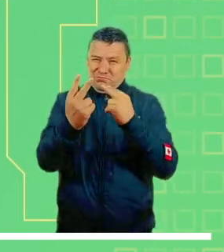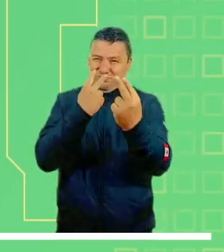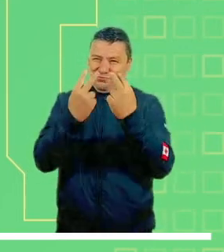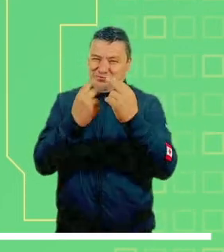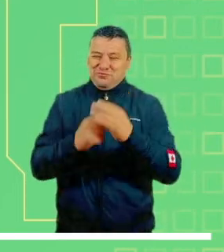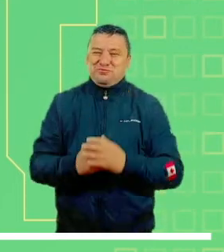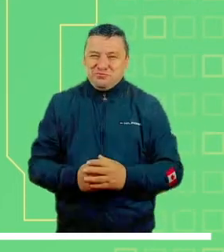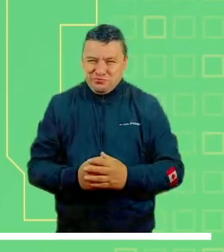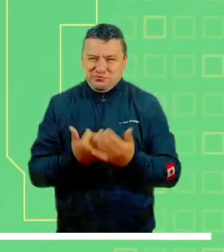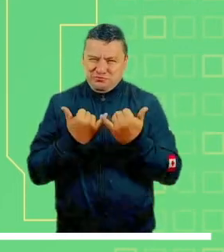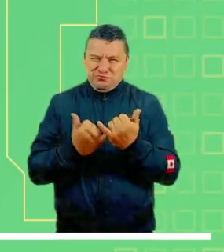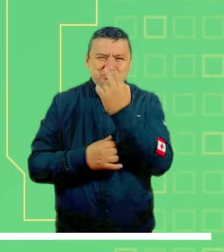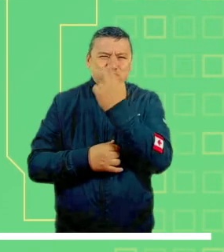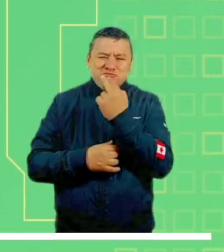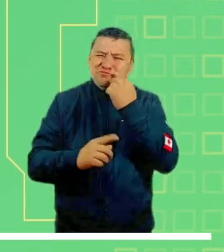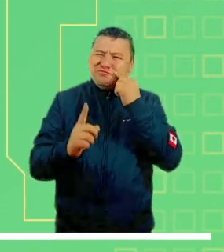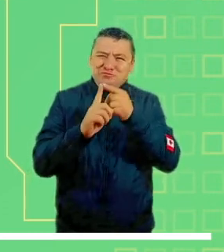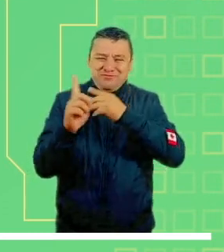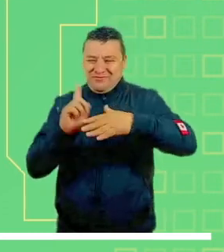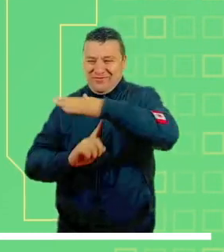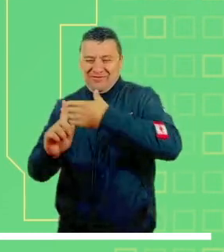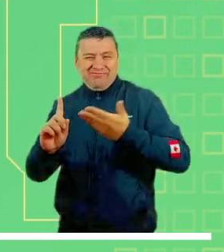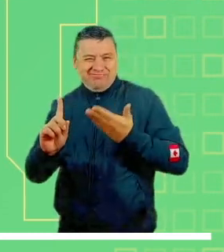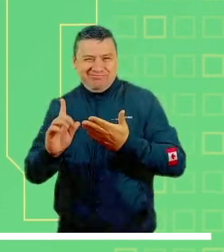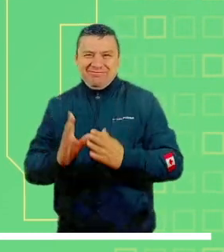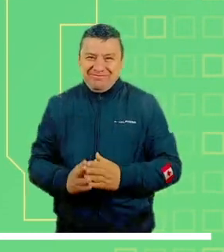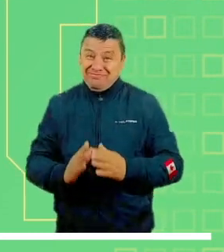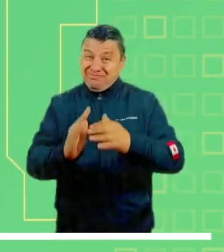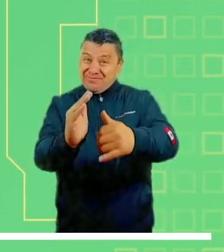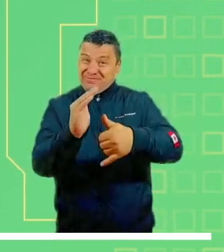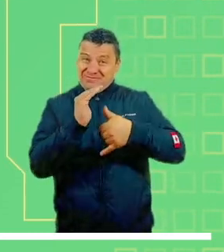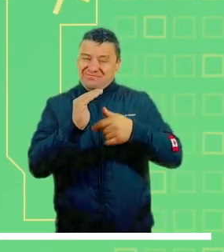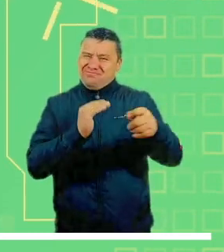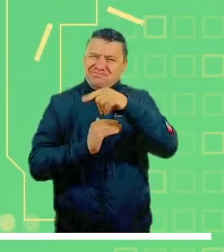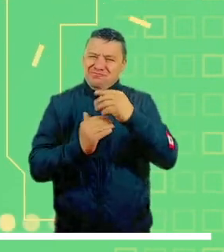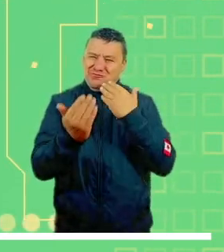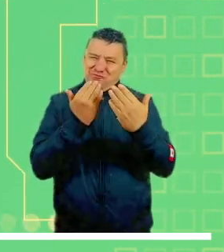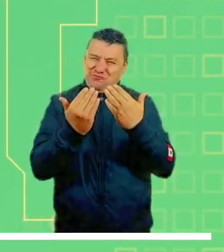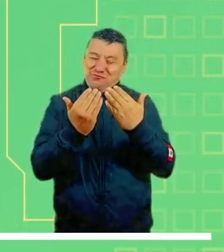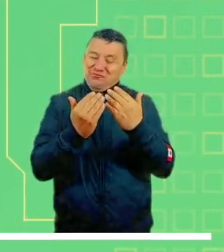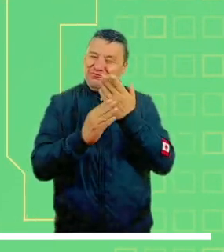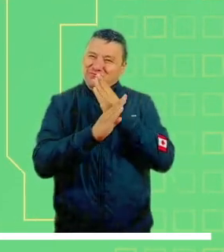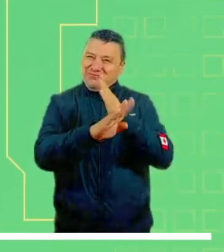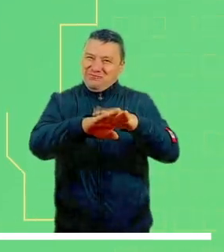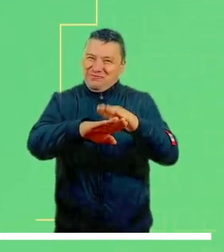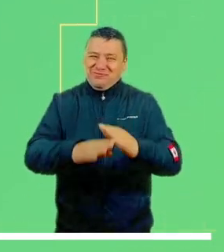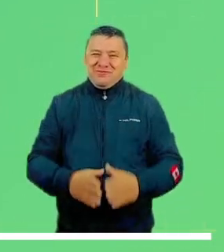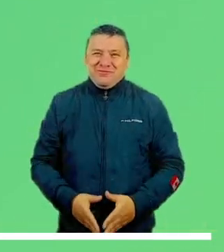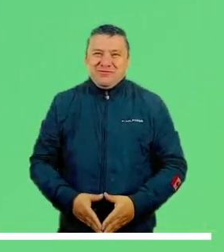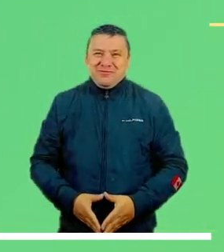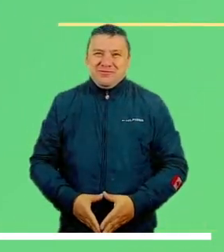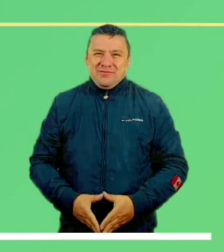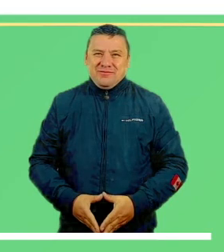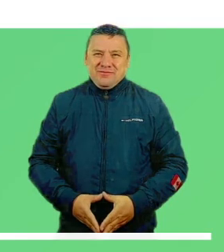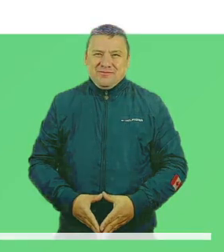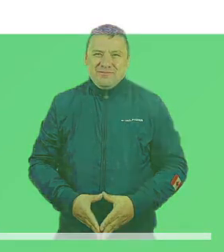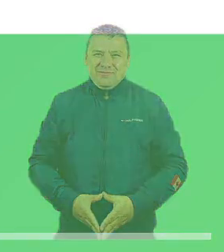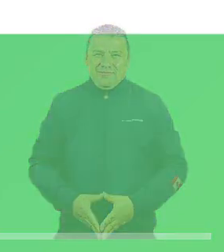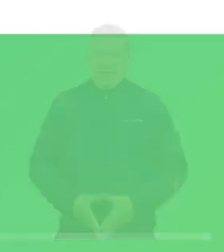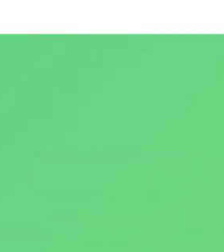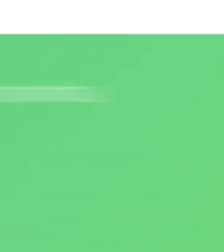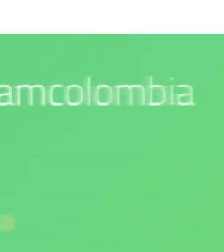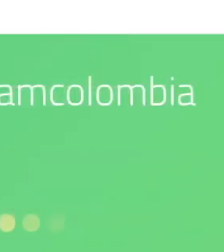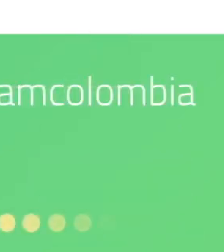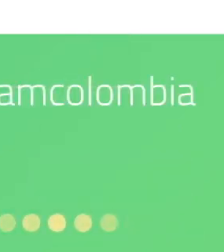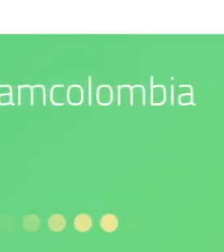Pacífico también se advierten algunas lluvias. Los esperamos en nuestras redes sociales. Nuestro compromiso es con el medio